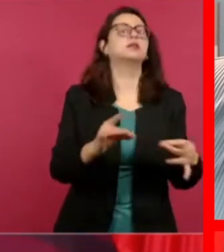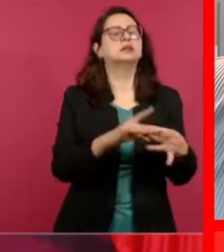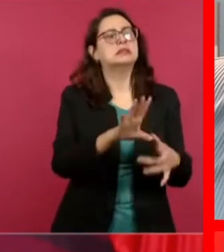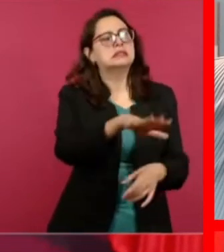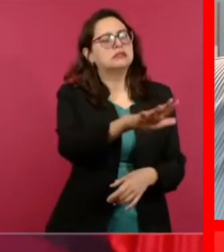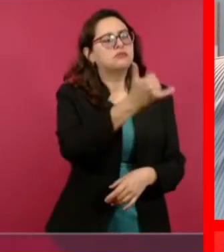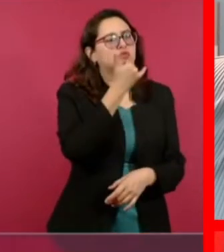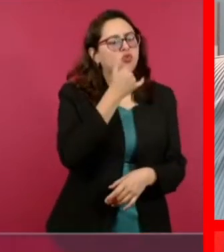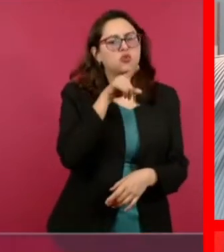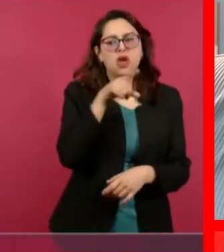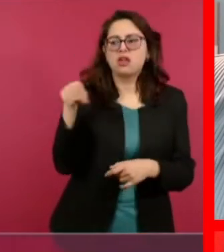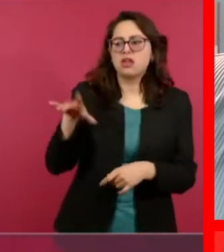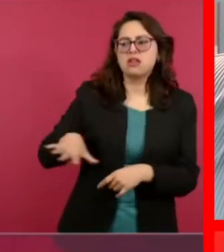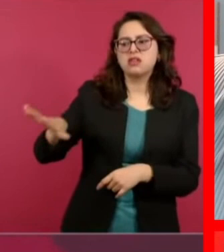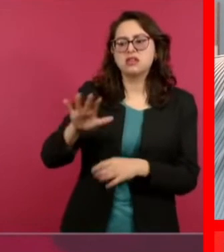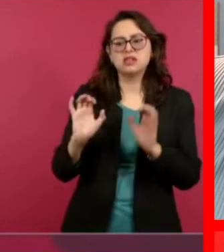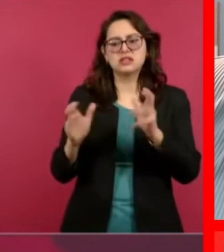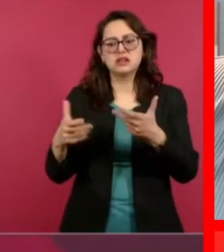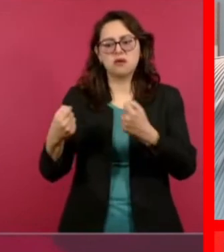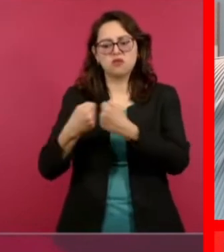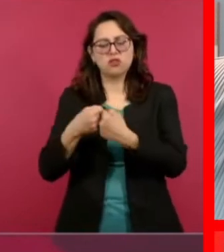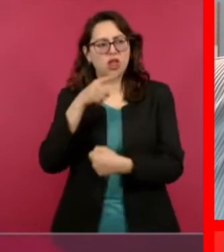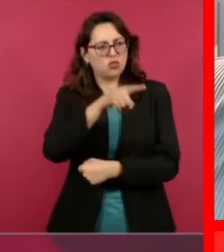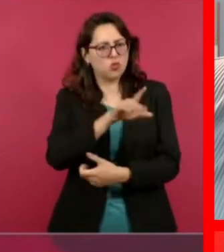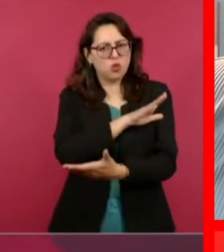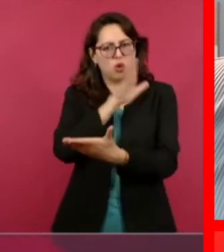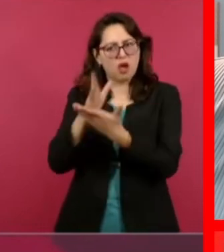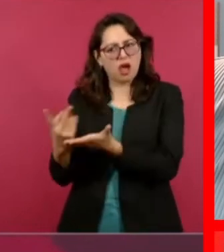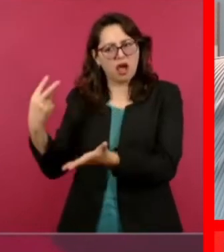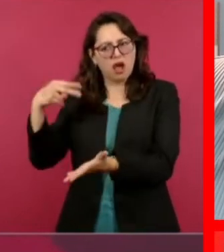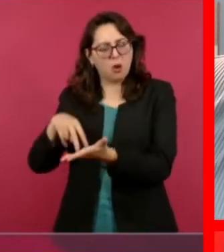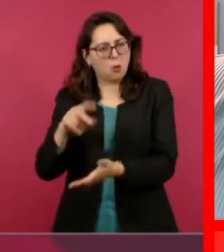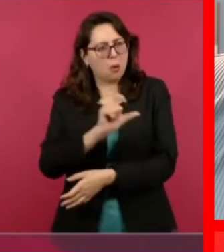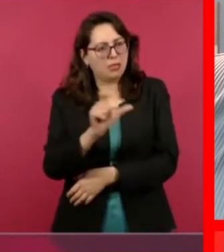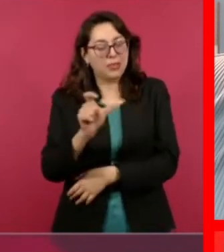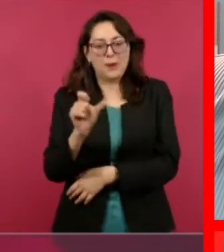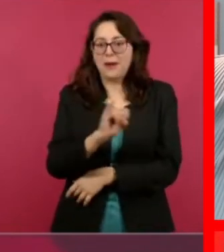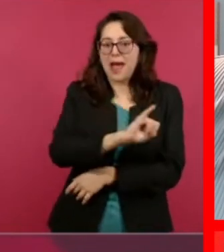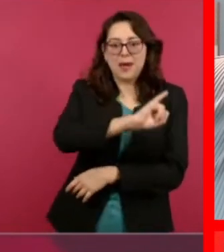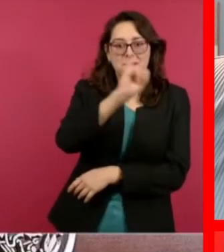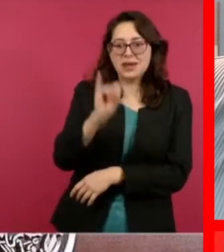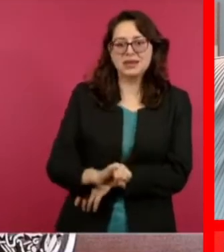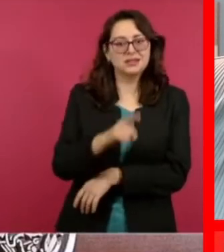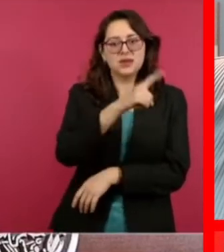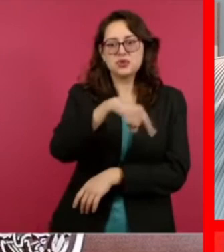Comalapa ni motocintla, pero así